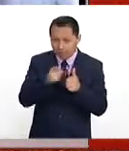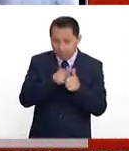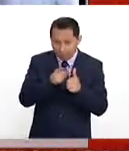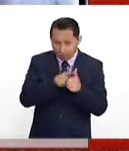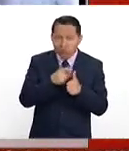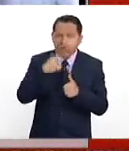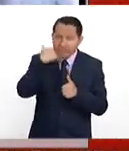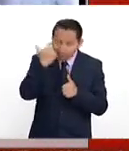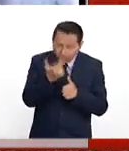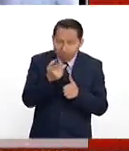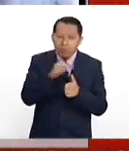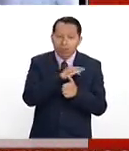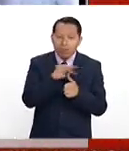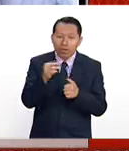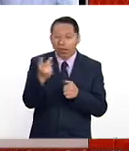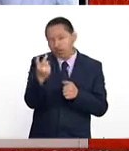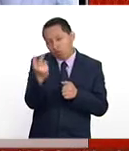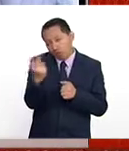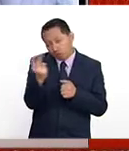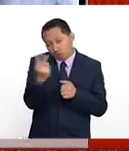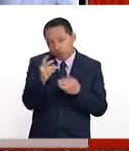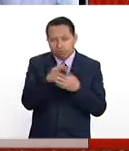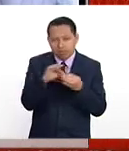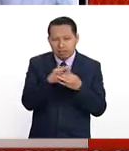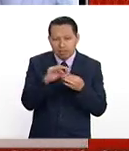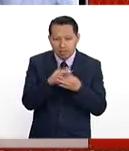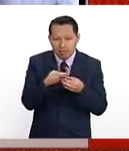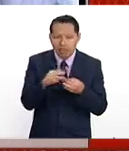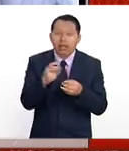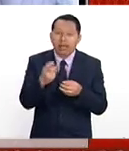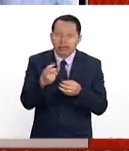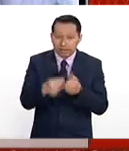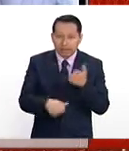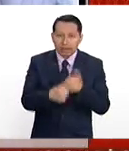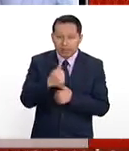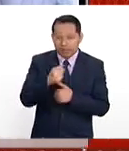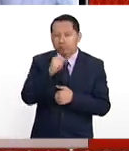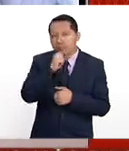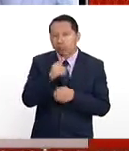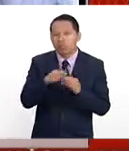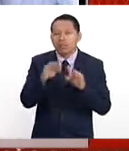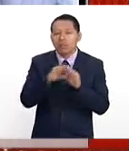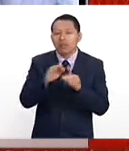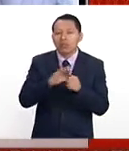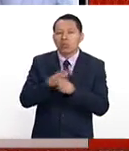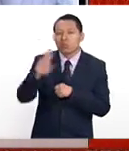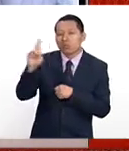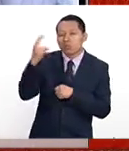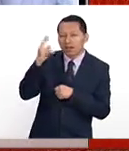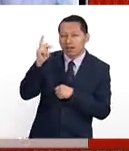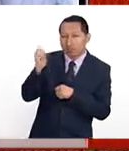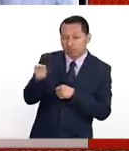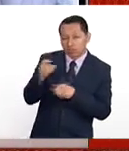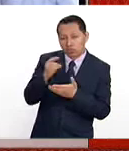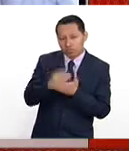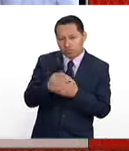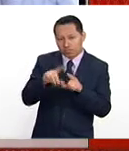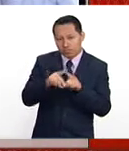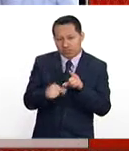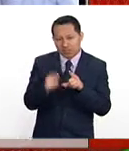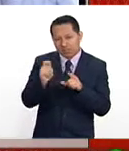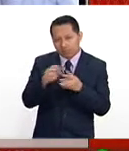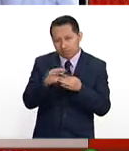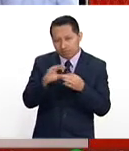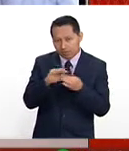que nos pudiera aclarar uno de ustedes dos las características de esta universidad, una universidad única en nuestro país. Muy buenos